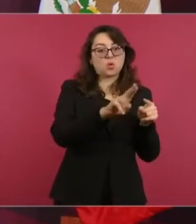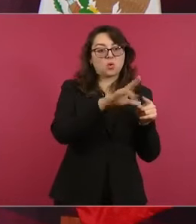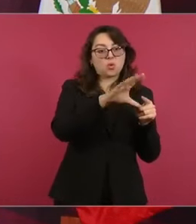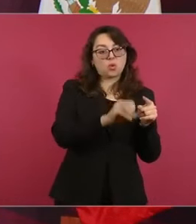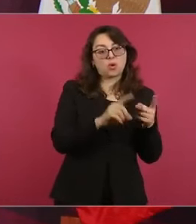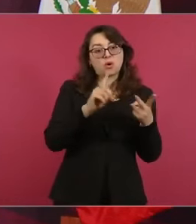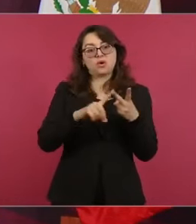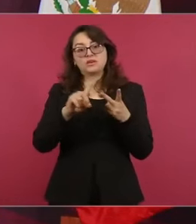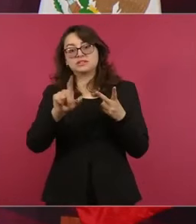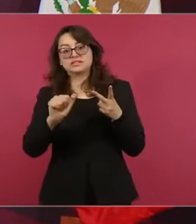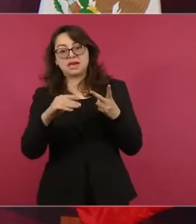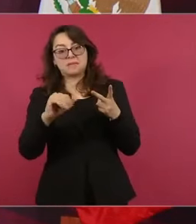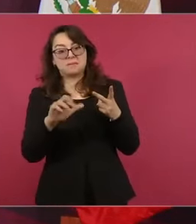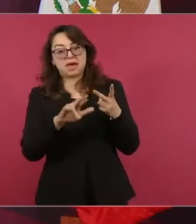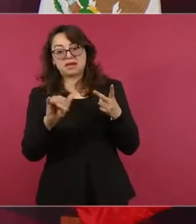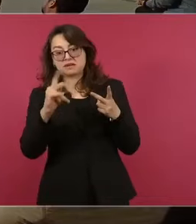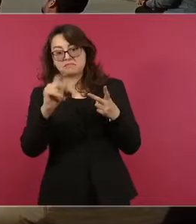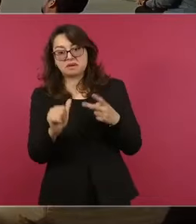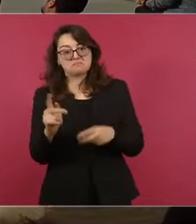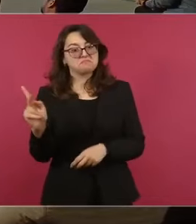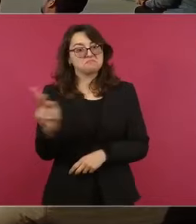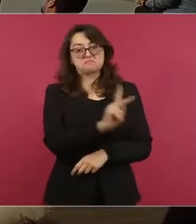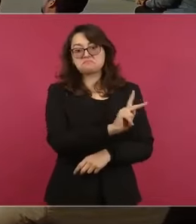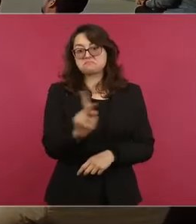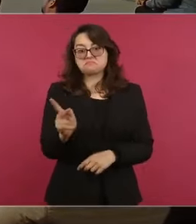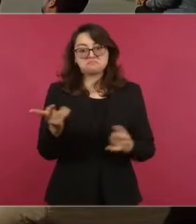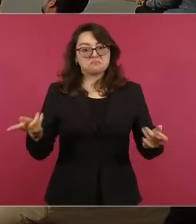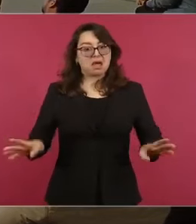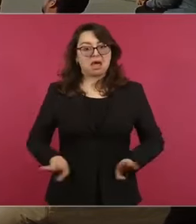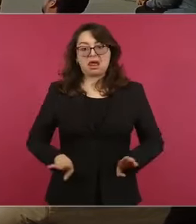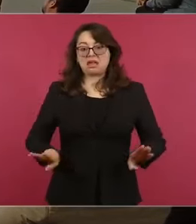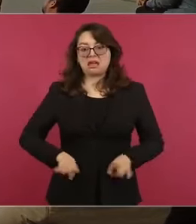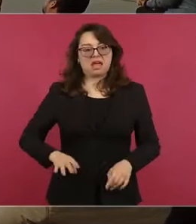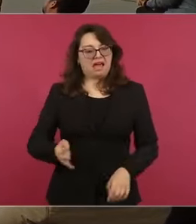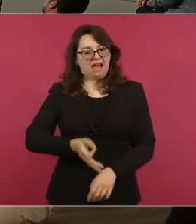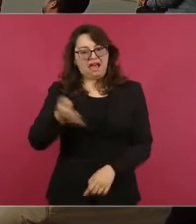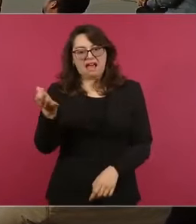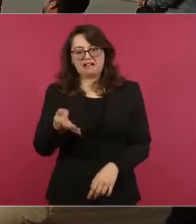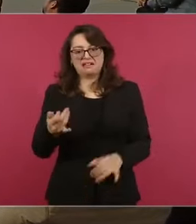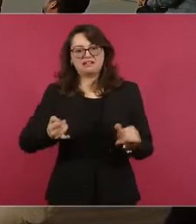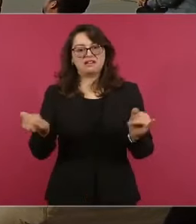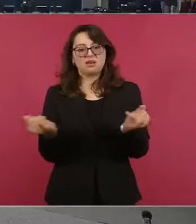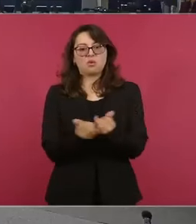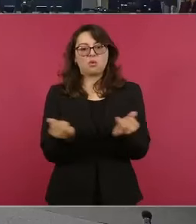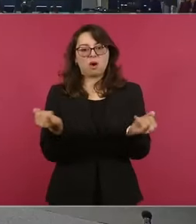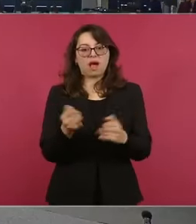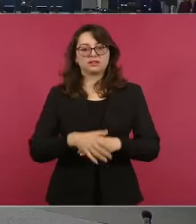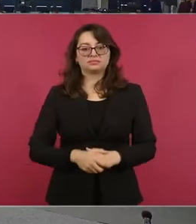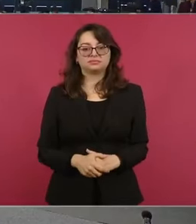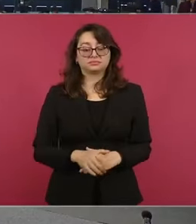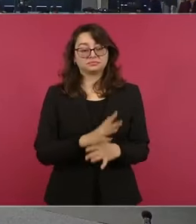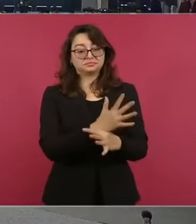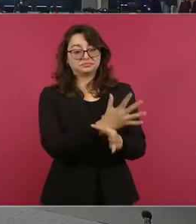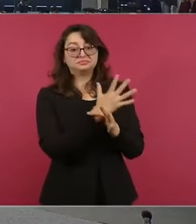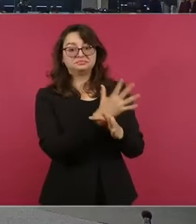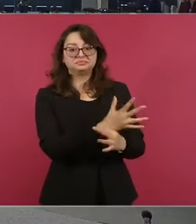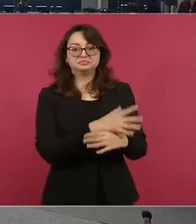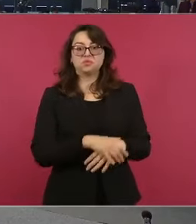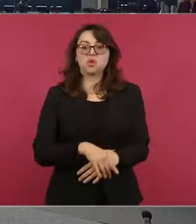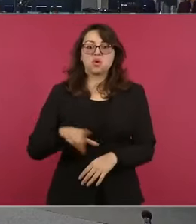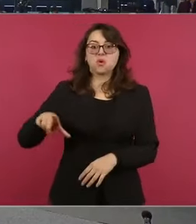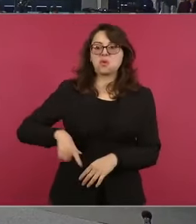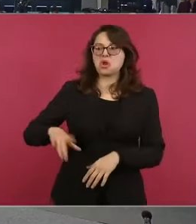¿Hay alguna diferencia? Nada, dan golpe a corte.